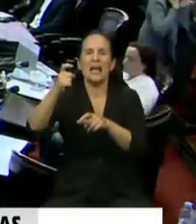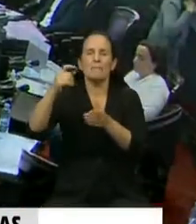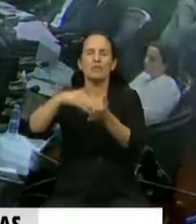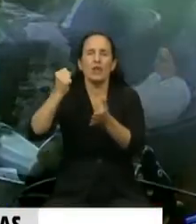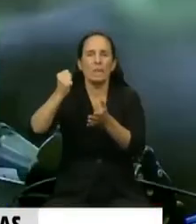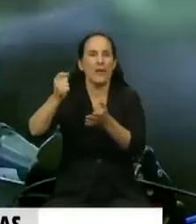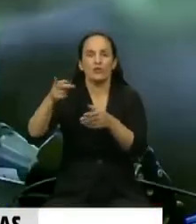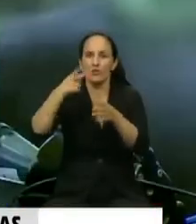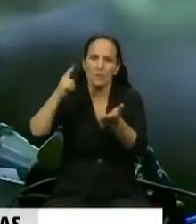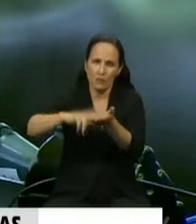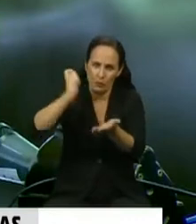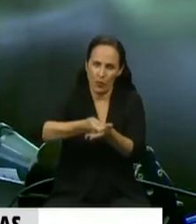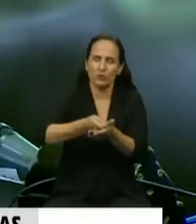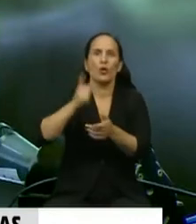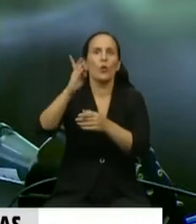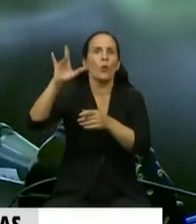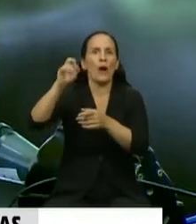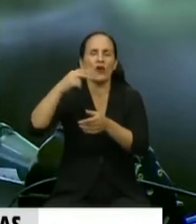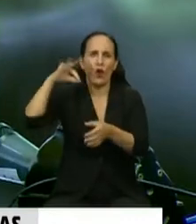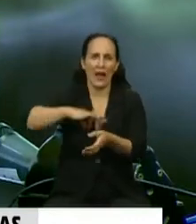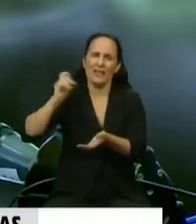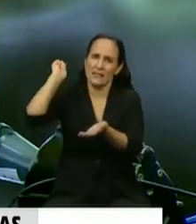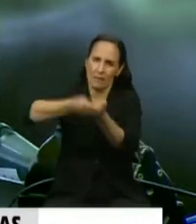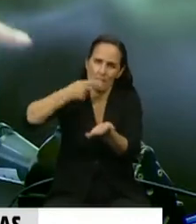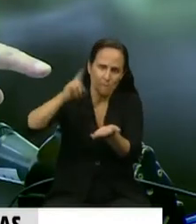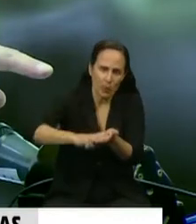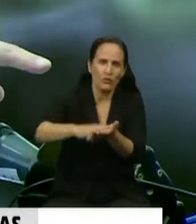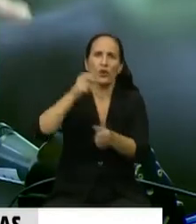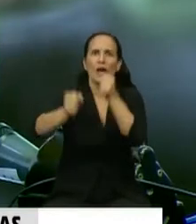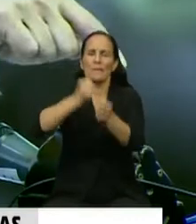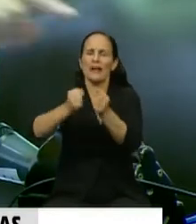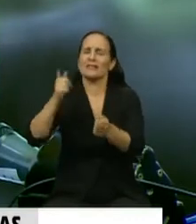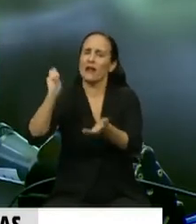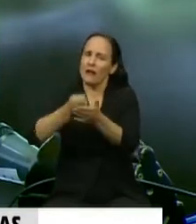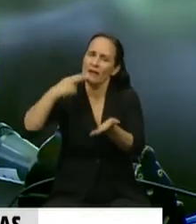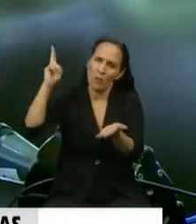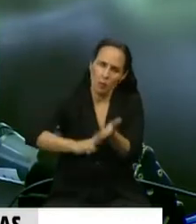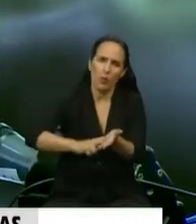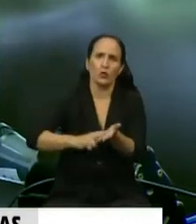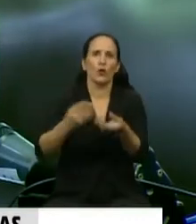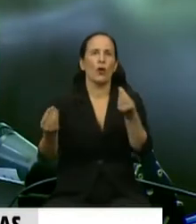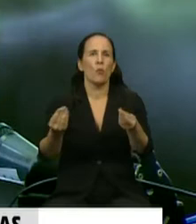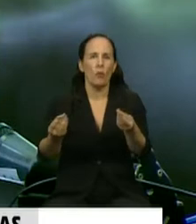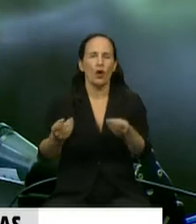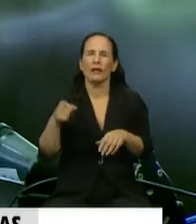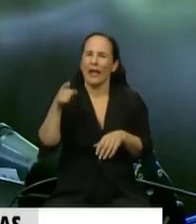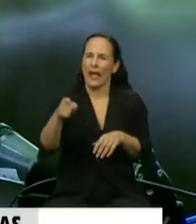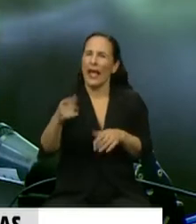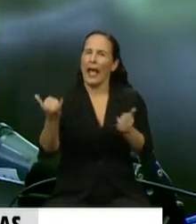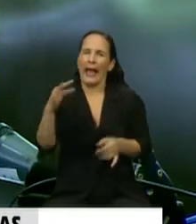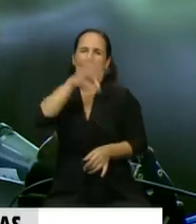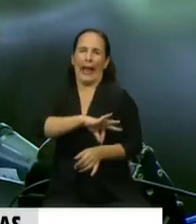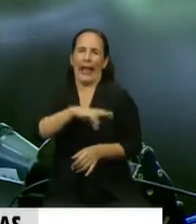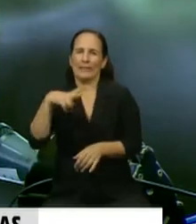grabar las ganancias bancarias, las ganancias extraordinarias de las empresas, porque allí muchos esconden sus ganancias personales, las grandes